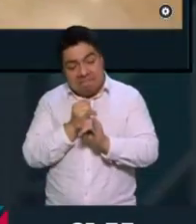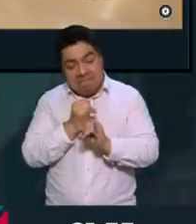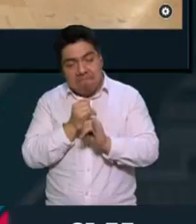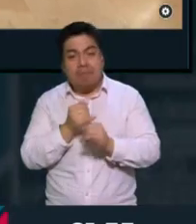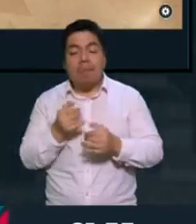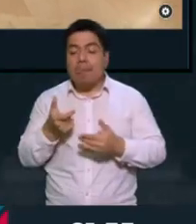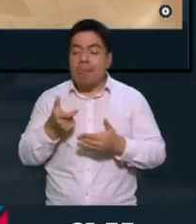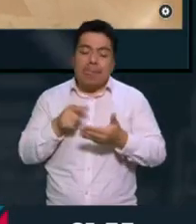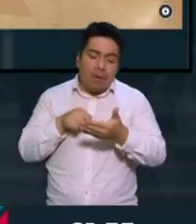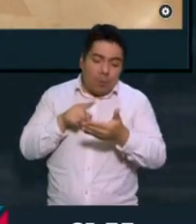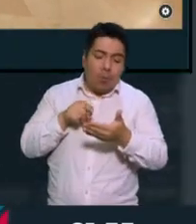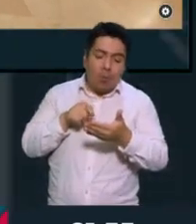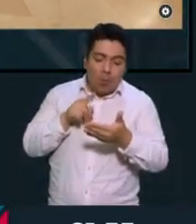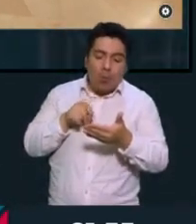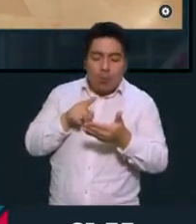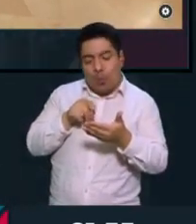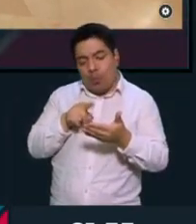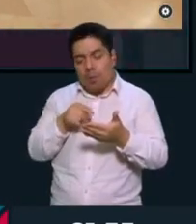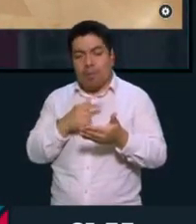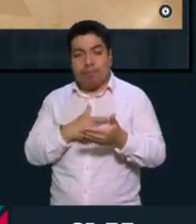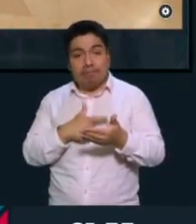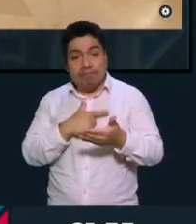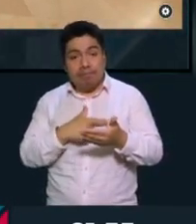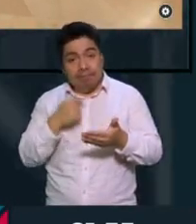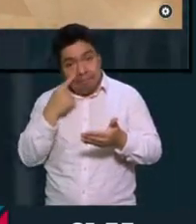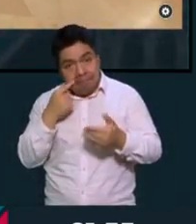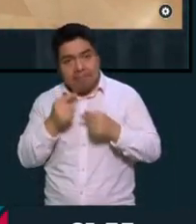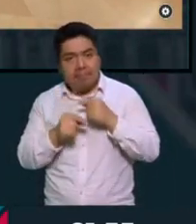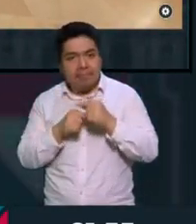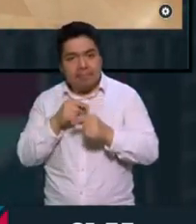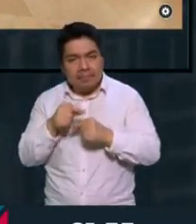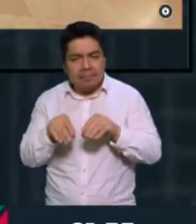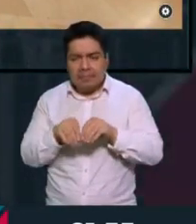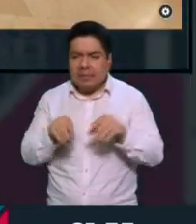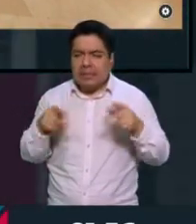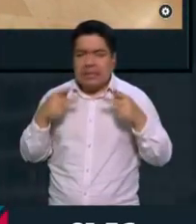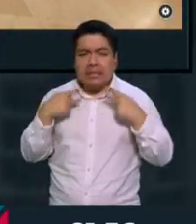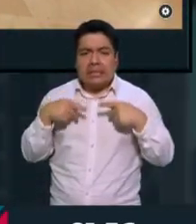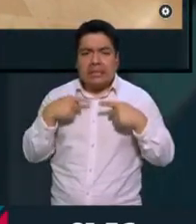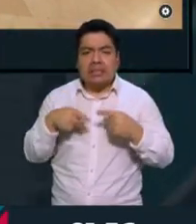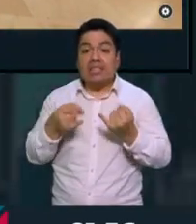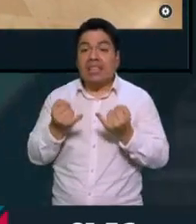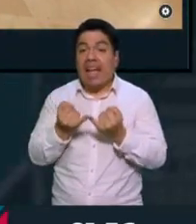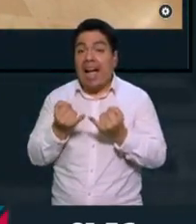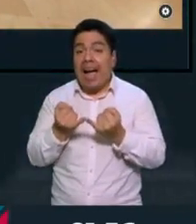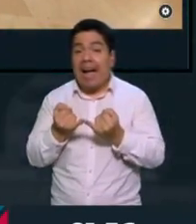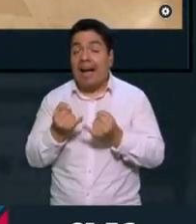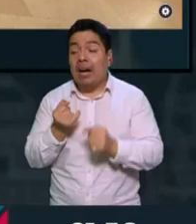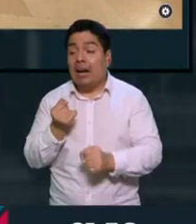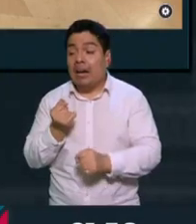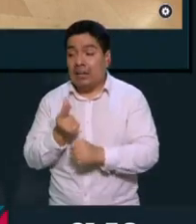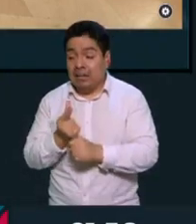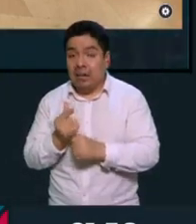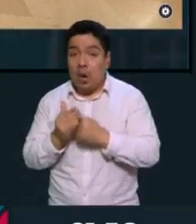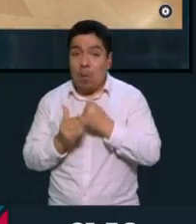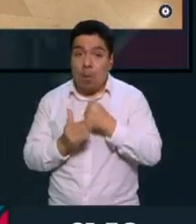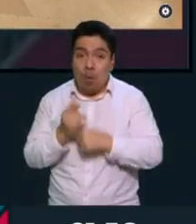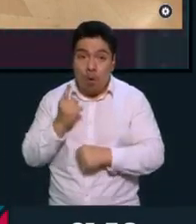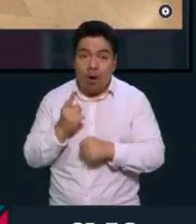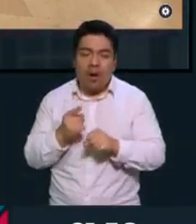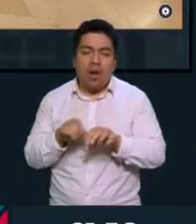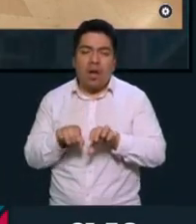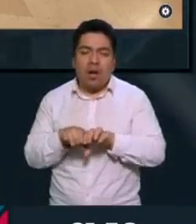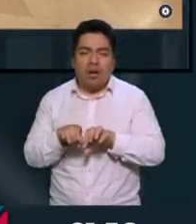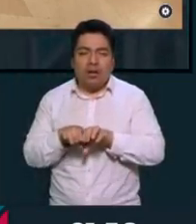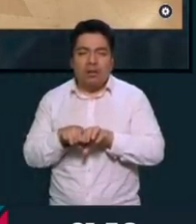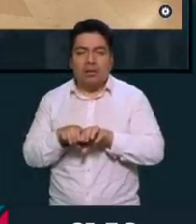en tu teléfono y ver esas curiosidades que han decidido dejar un montón de personas y también descubrir por qué o ponerte a pensar